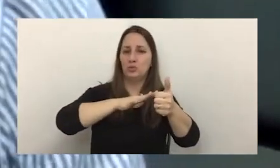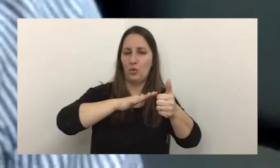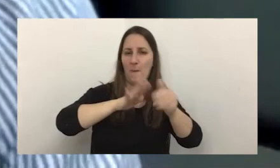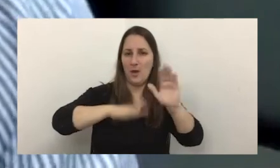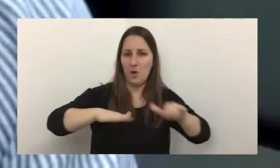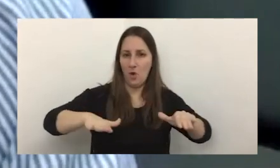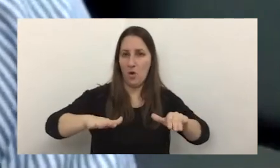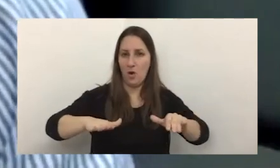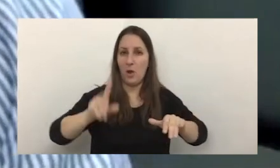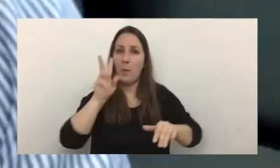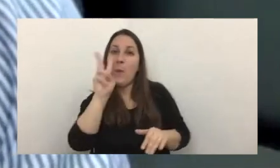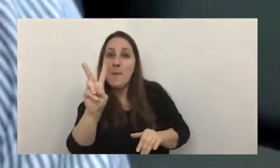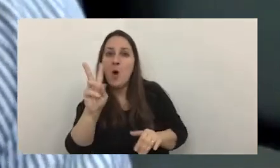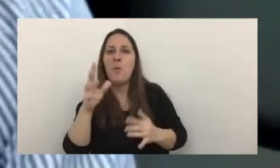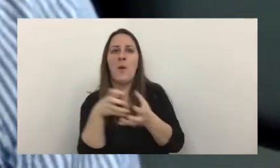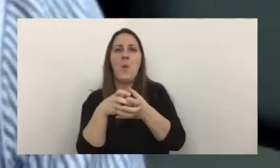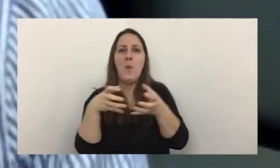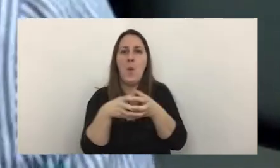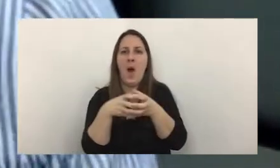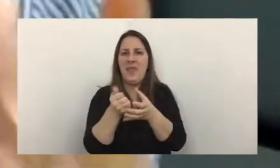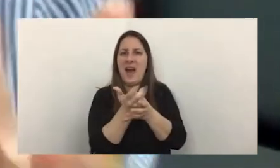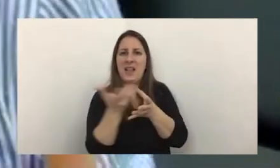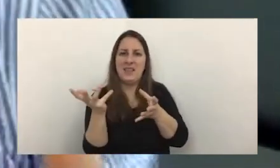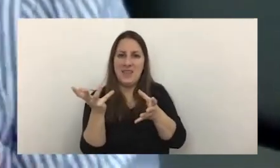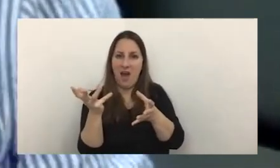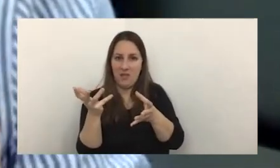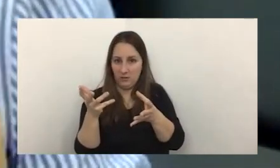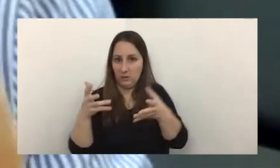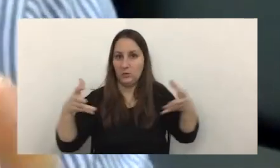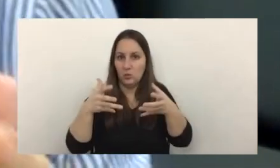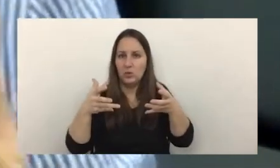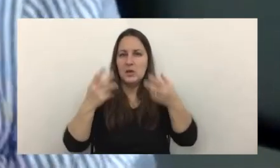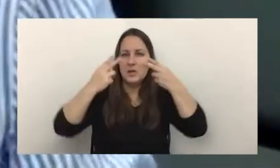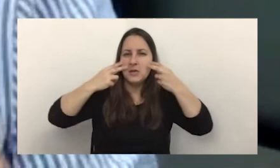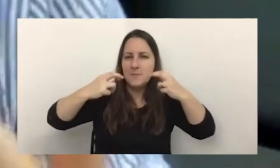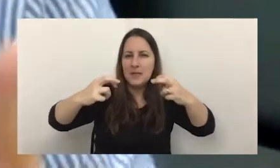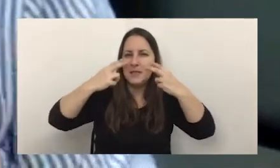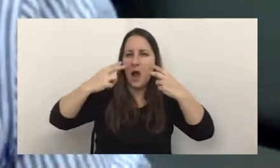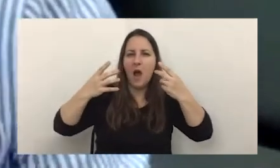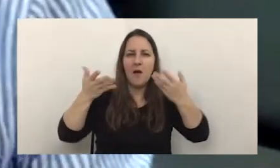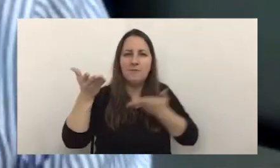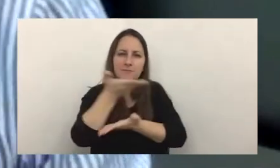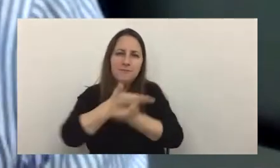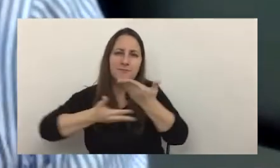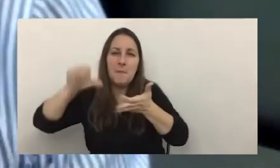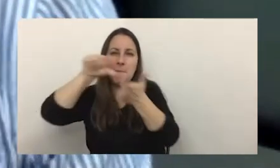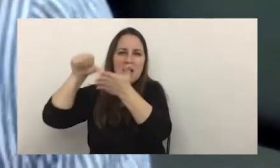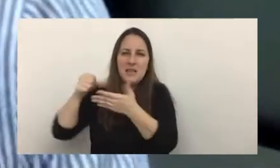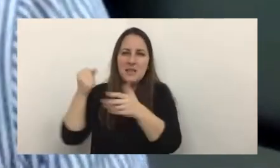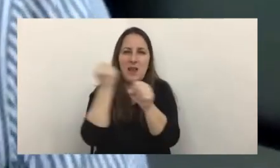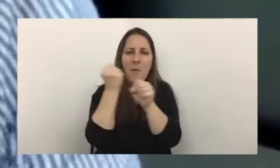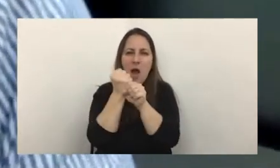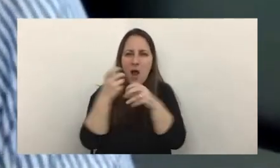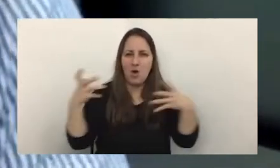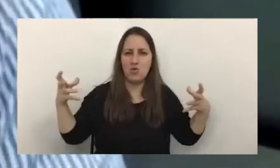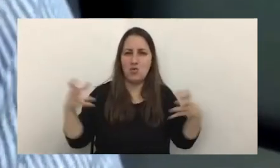son grandes bandas que ameritan investigaciones mancomunadas de muchos países porque